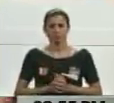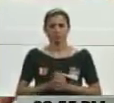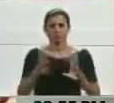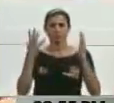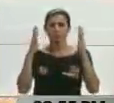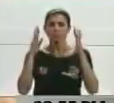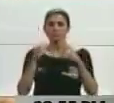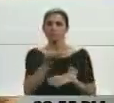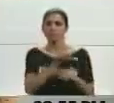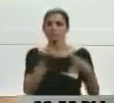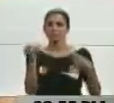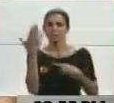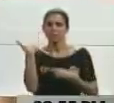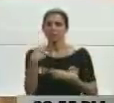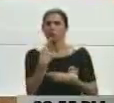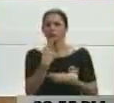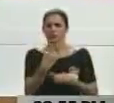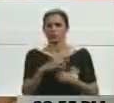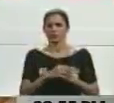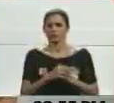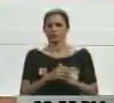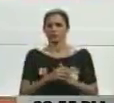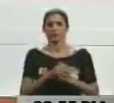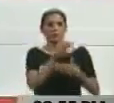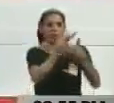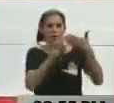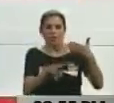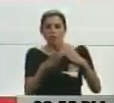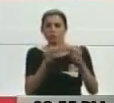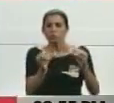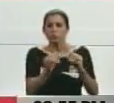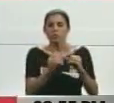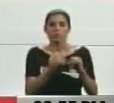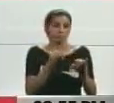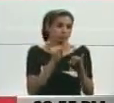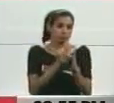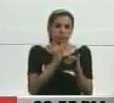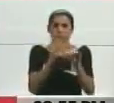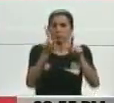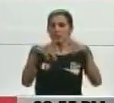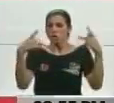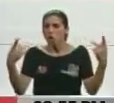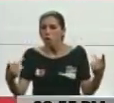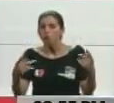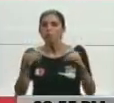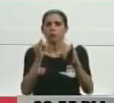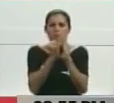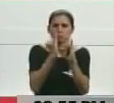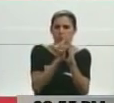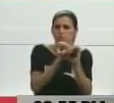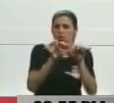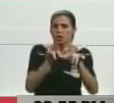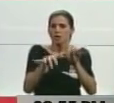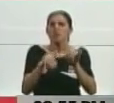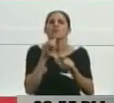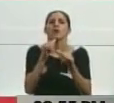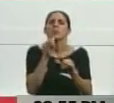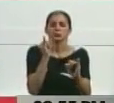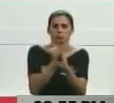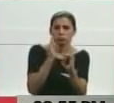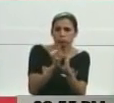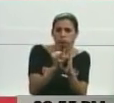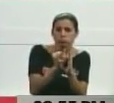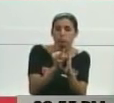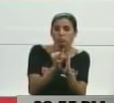Yo la semana pasada dije que... Julio, yo dije que leía todas las páginas opositoras. Leía el Nacional La Patilla y dije que